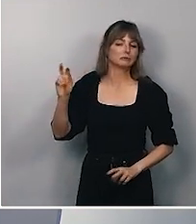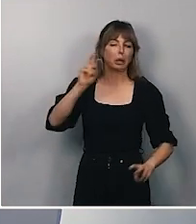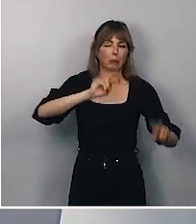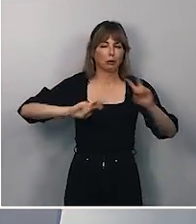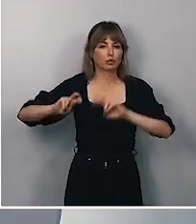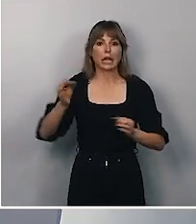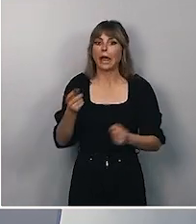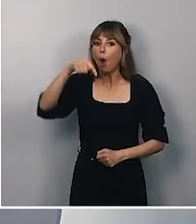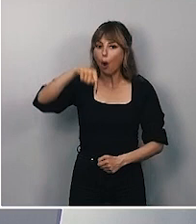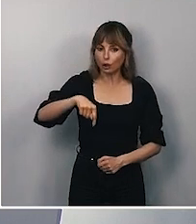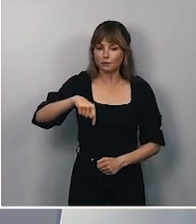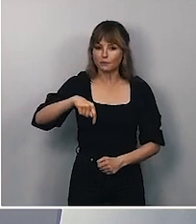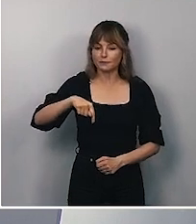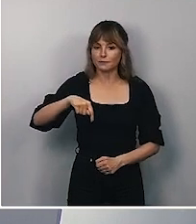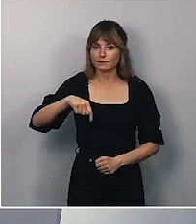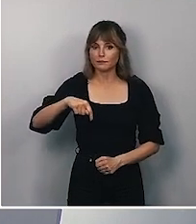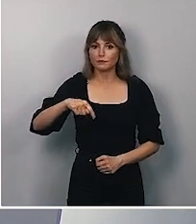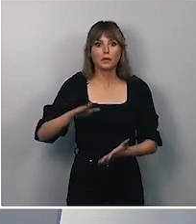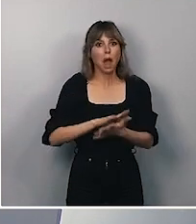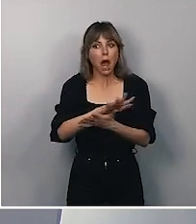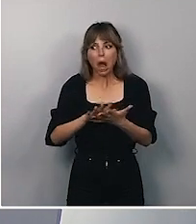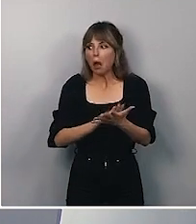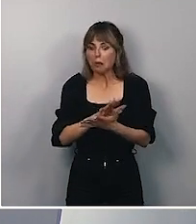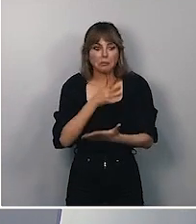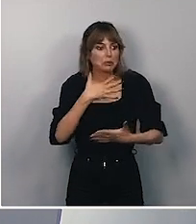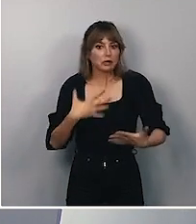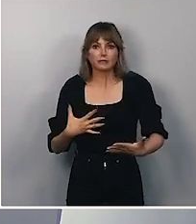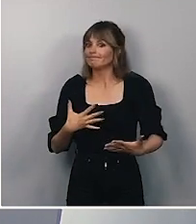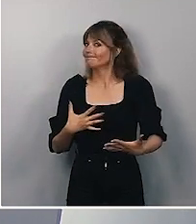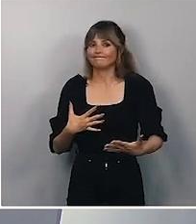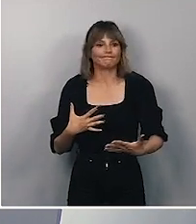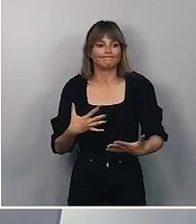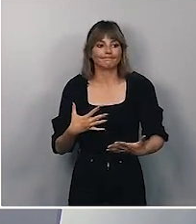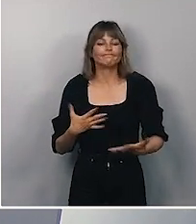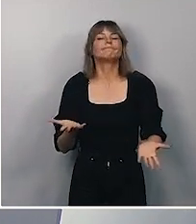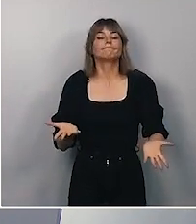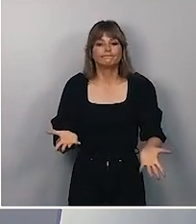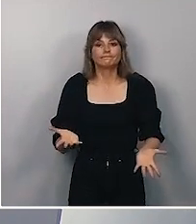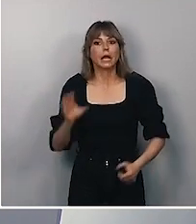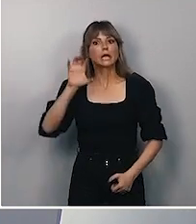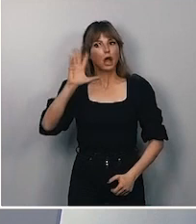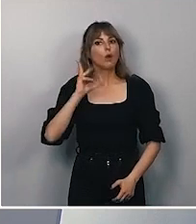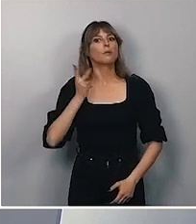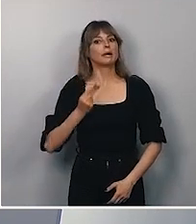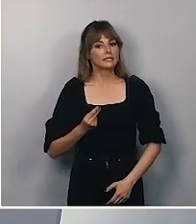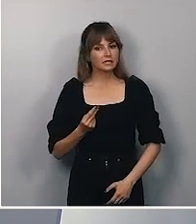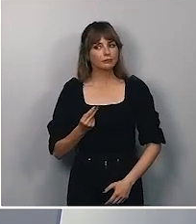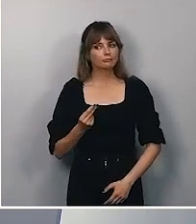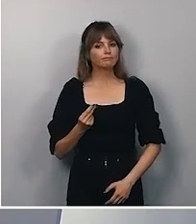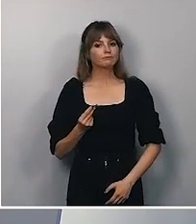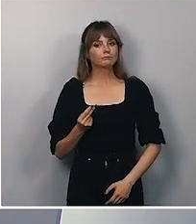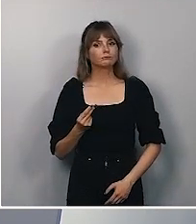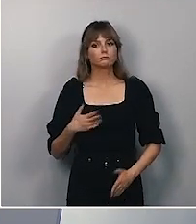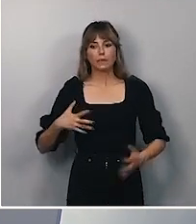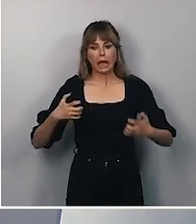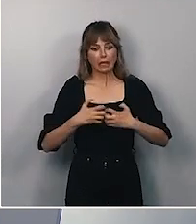que hoy, en vez de hablar de lo que tenemos que hablar, que es de la existencia de un Estado palestino, del alto